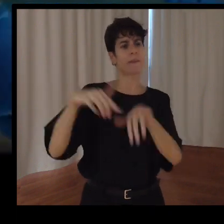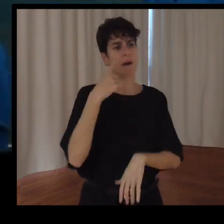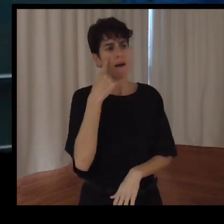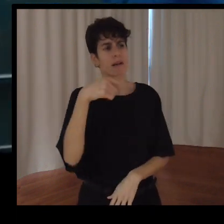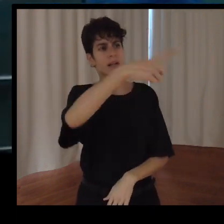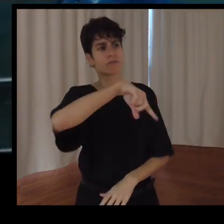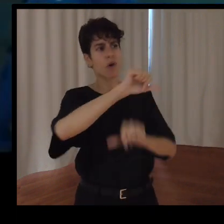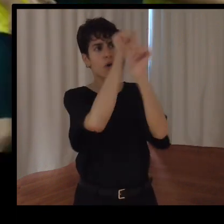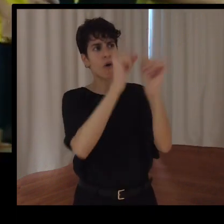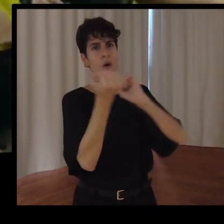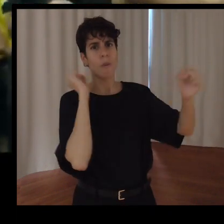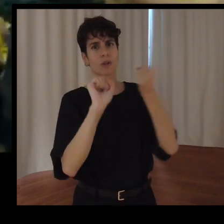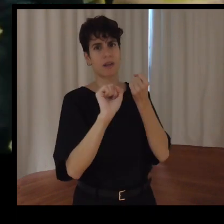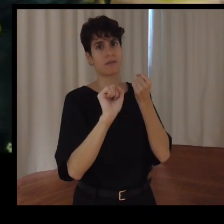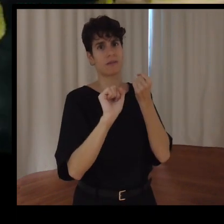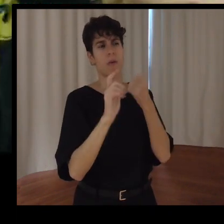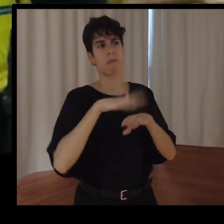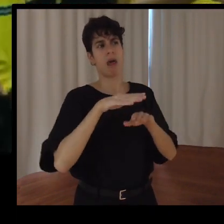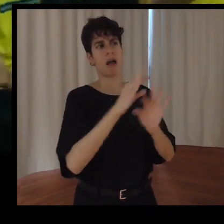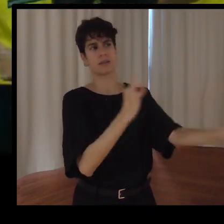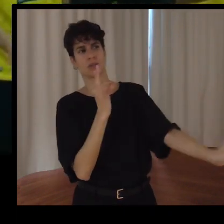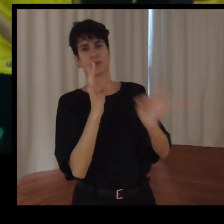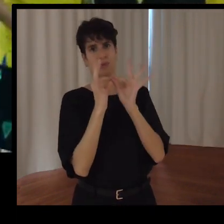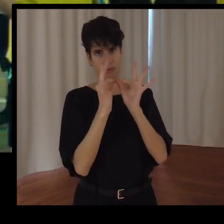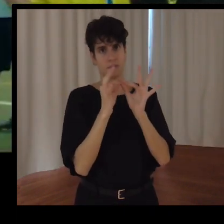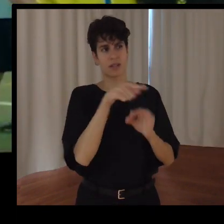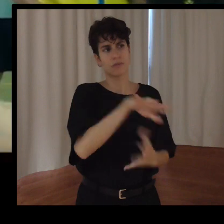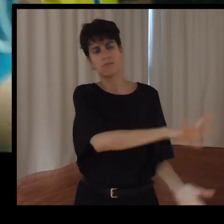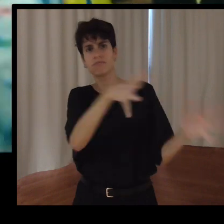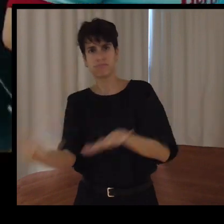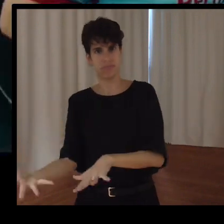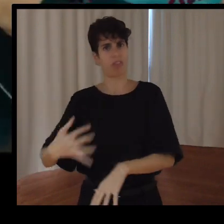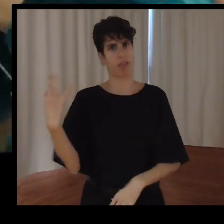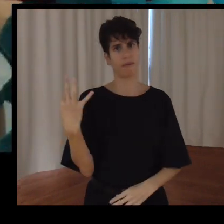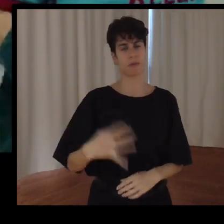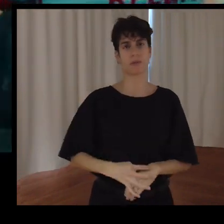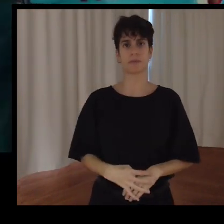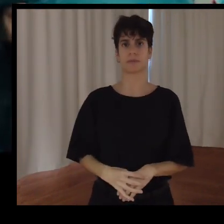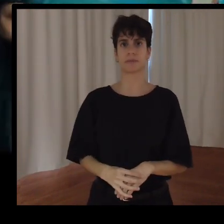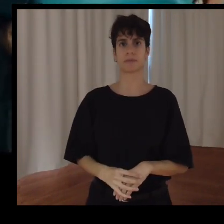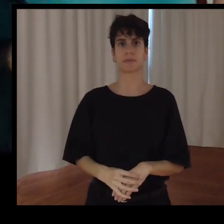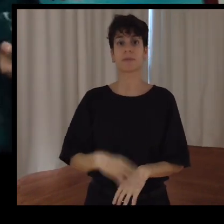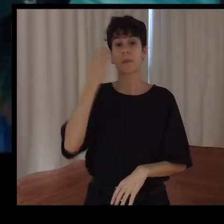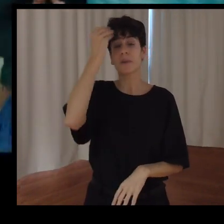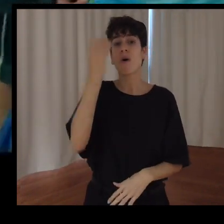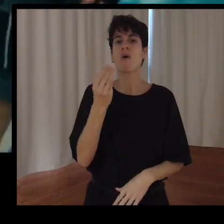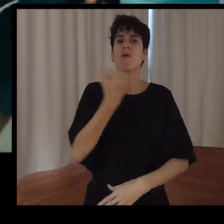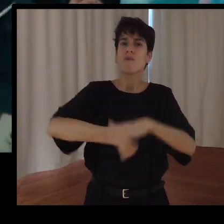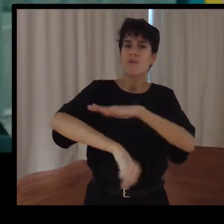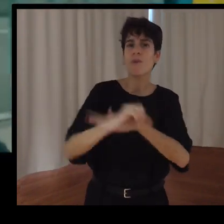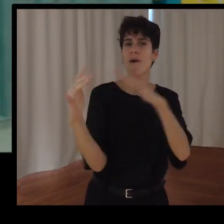Y eso, extrapolarlo un poquito a la Liga Profesional. Así sería mucho más bonito el fútbol. Así no